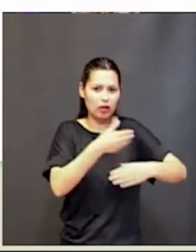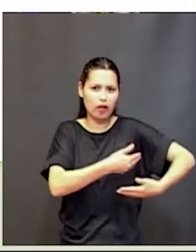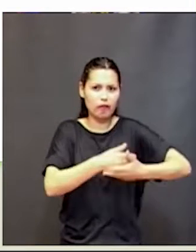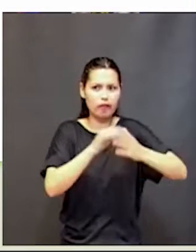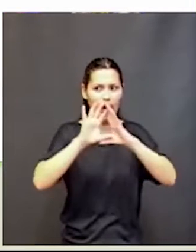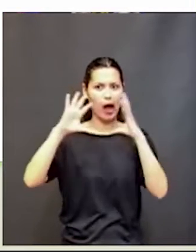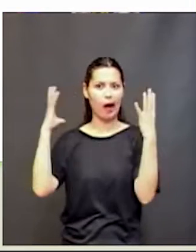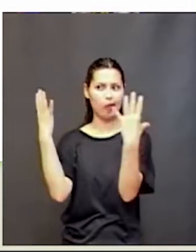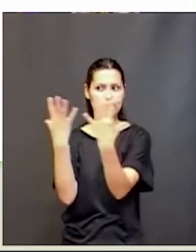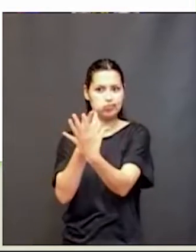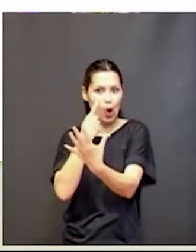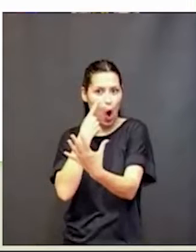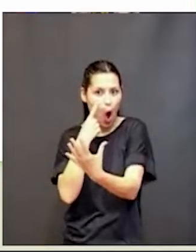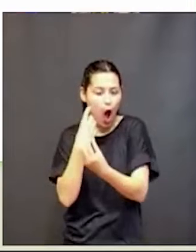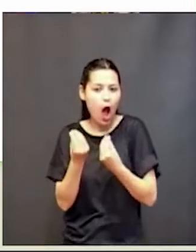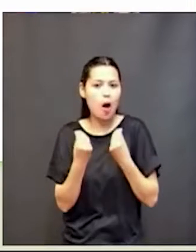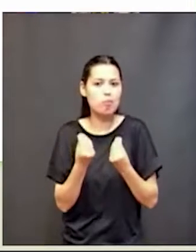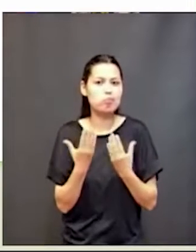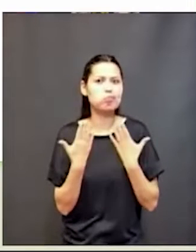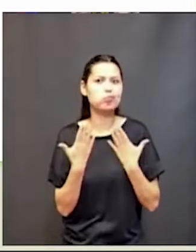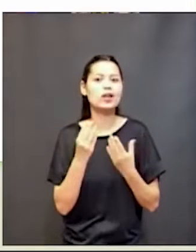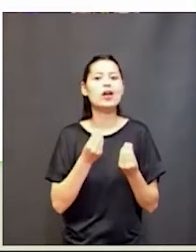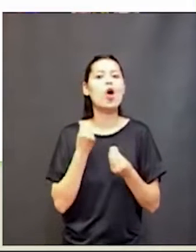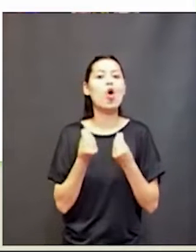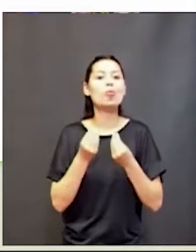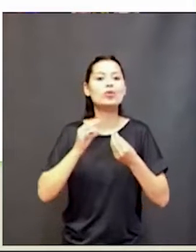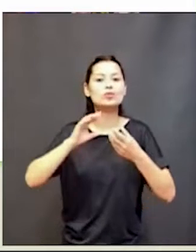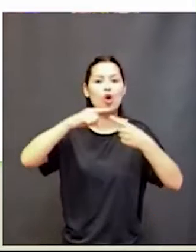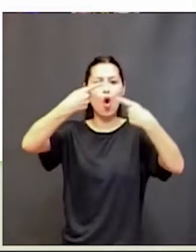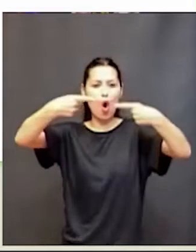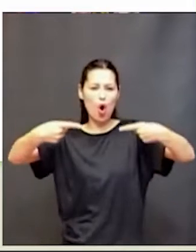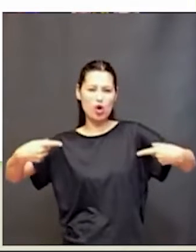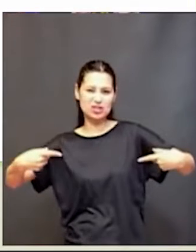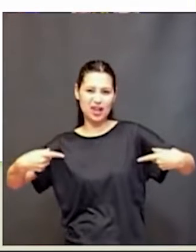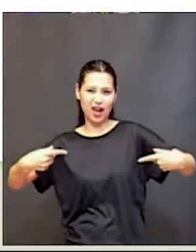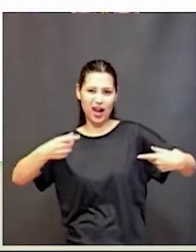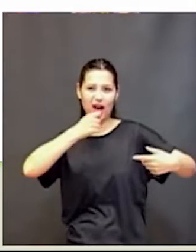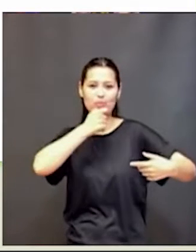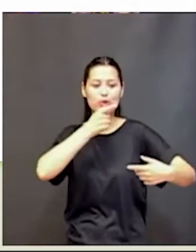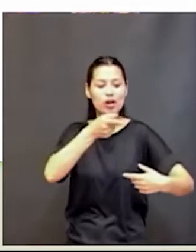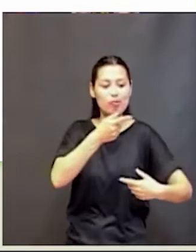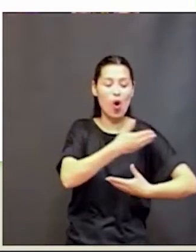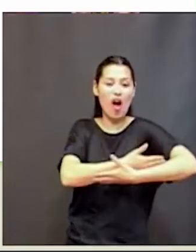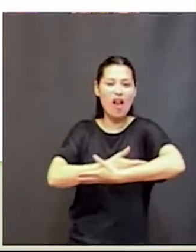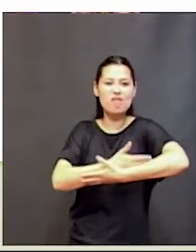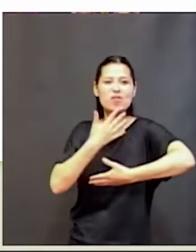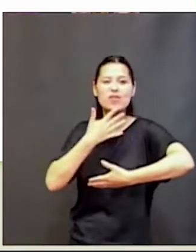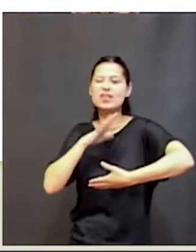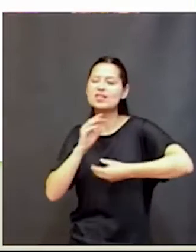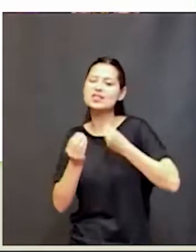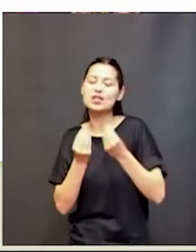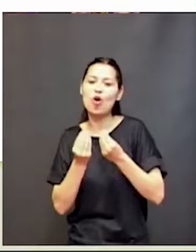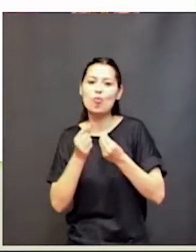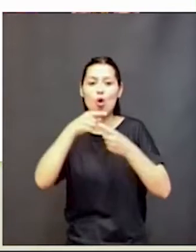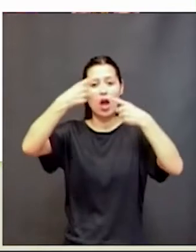formado por objetos. Estos objetos, el bebé entiende que se mueven como un bloque, que ocupan un espacio, que no